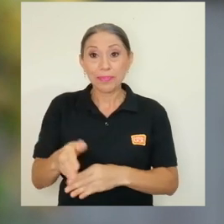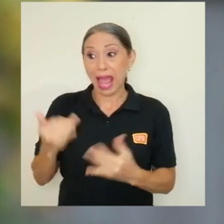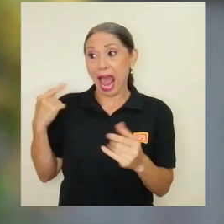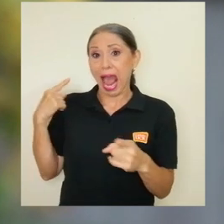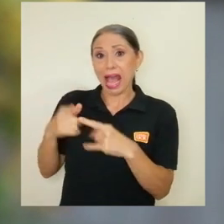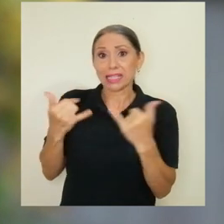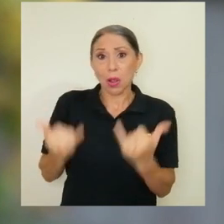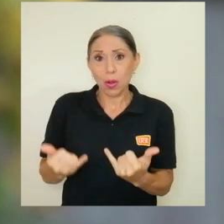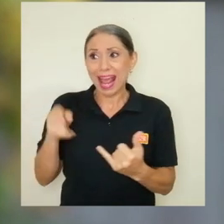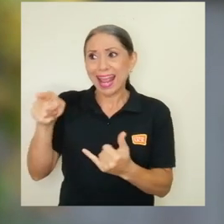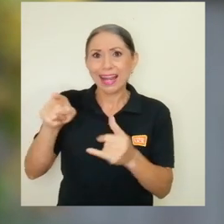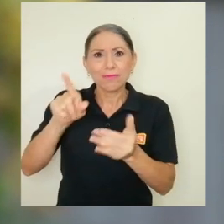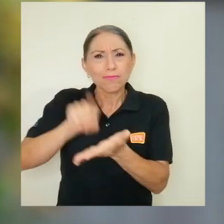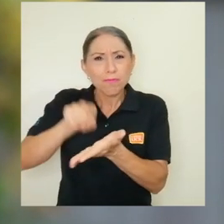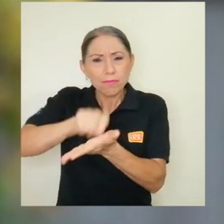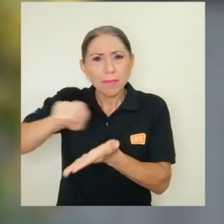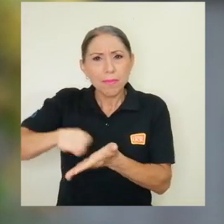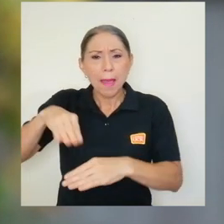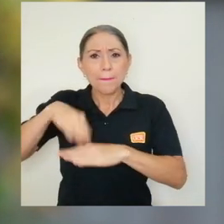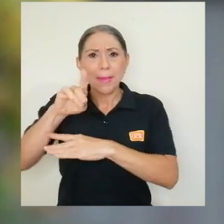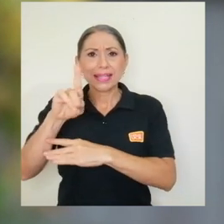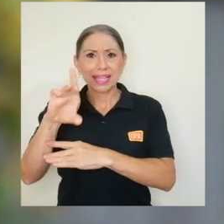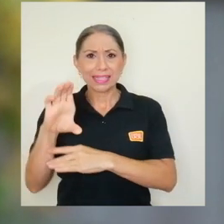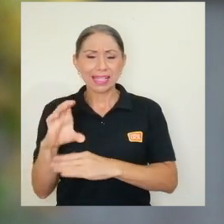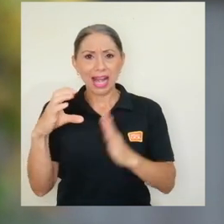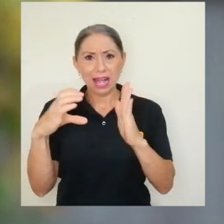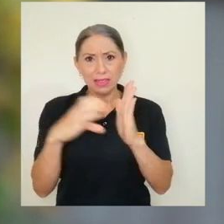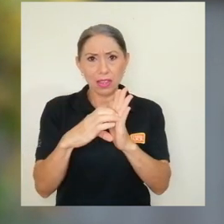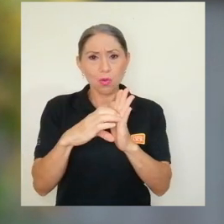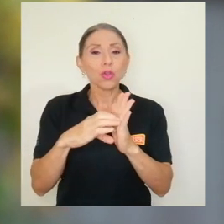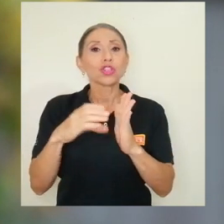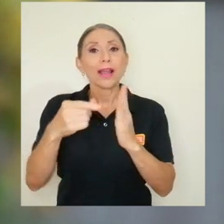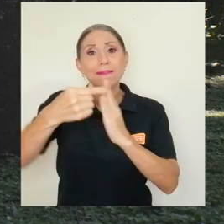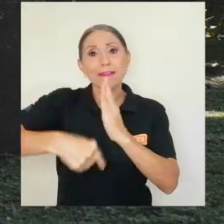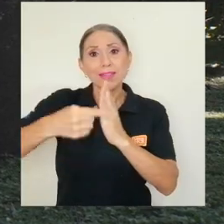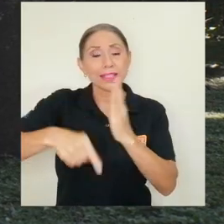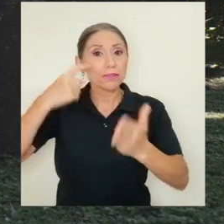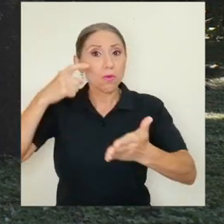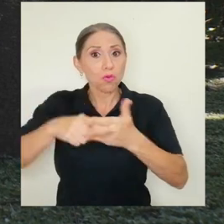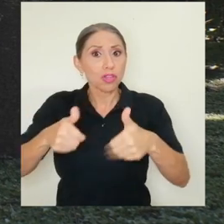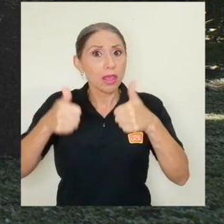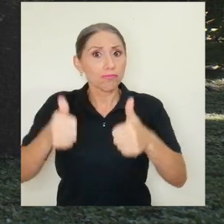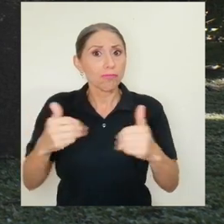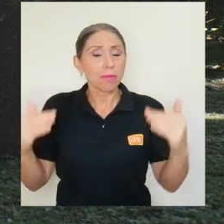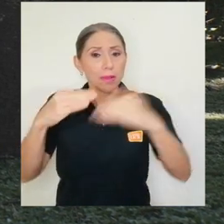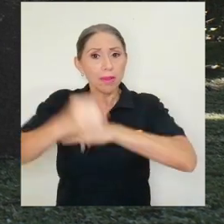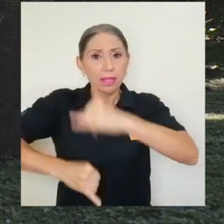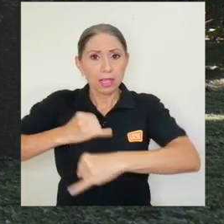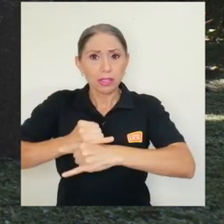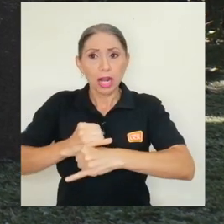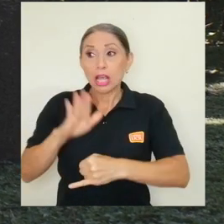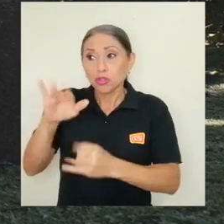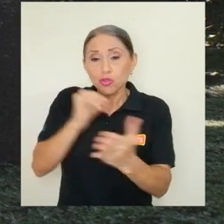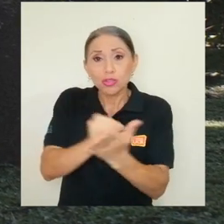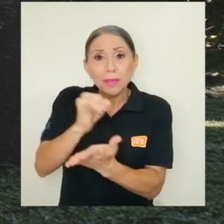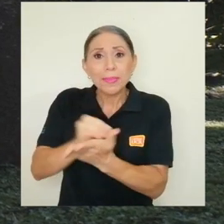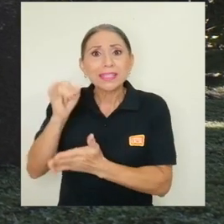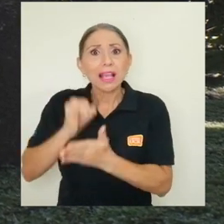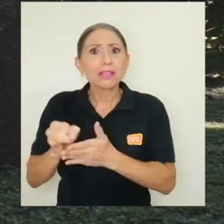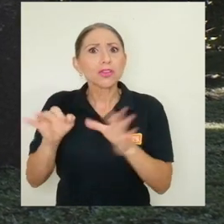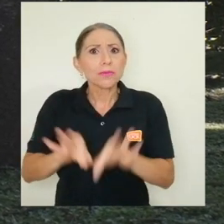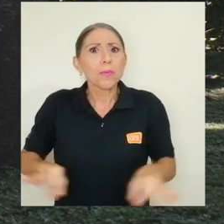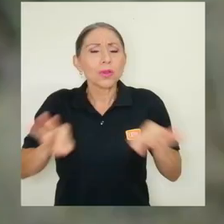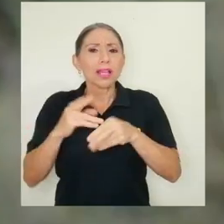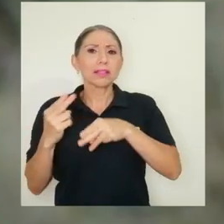Sandoval ha publicado más de 100 artículos en revistas científicas de gran prestigio internacional y sus investigaciones fueron determinantes para declarar al